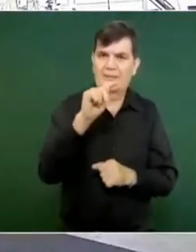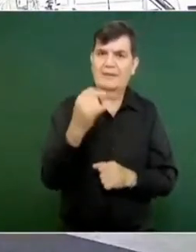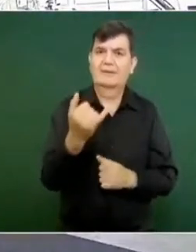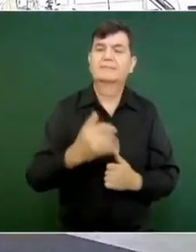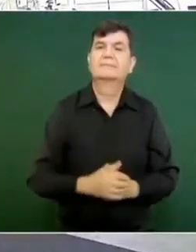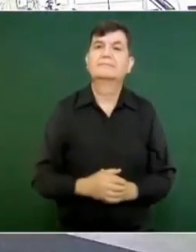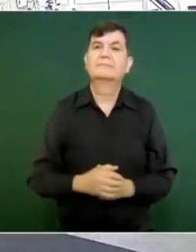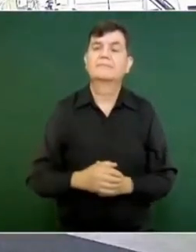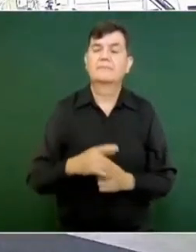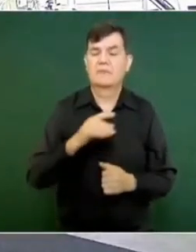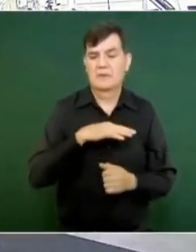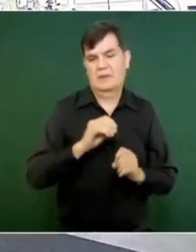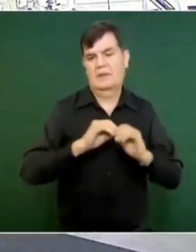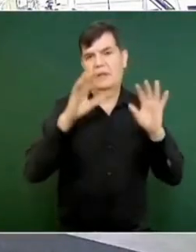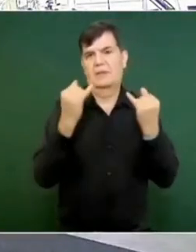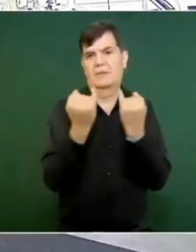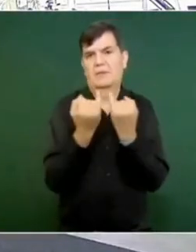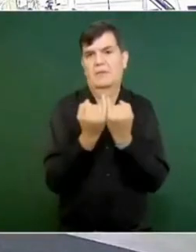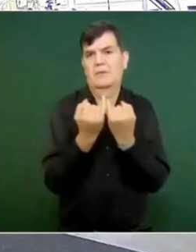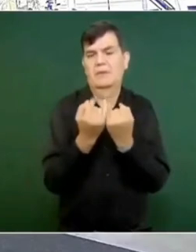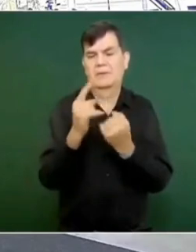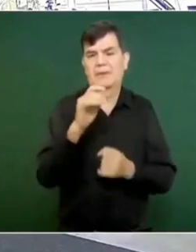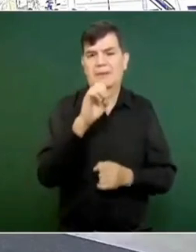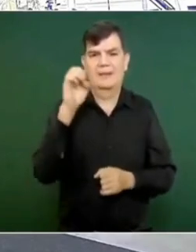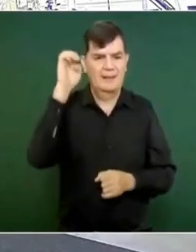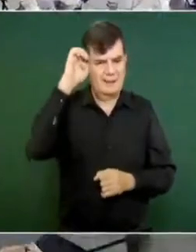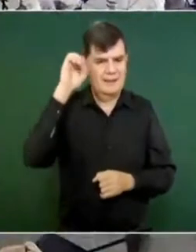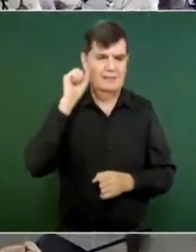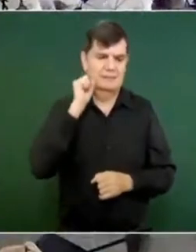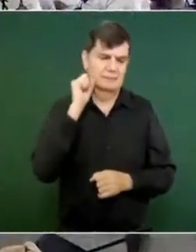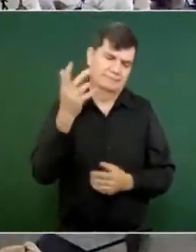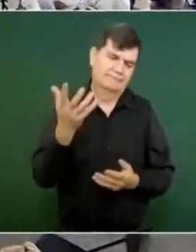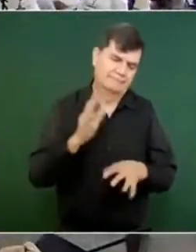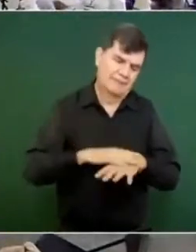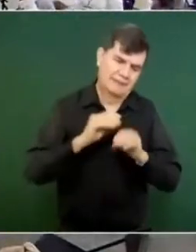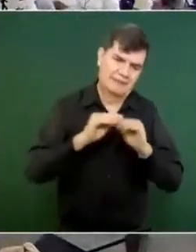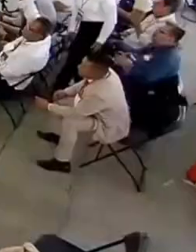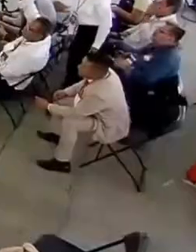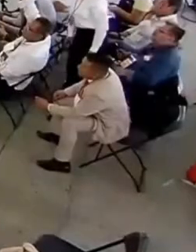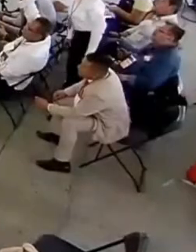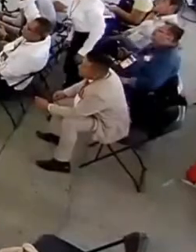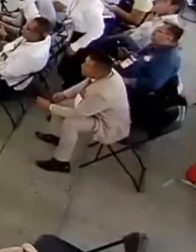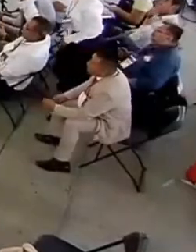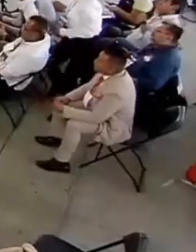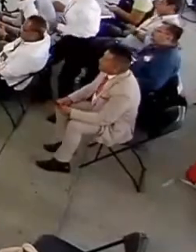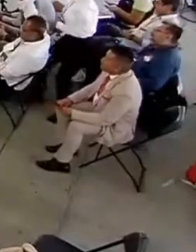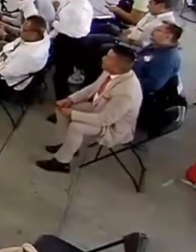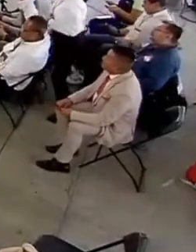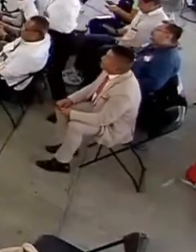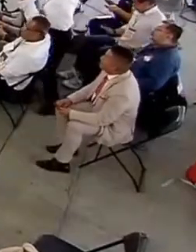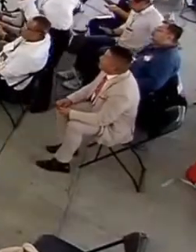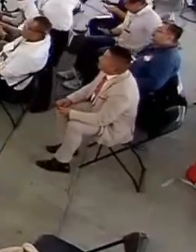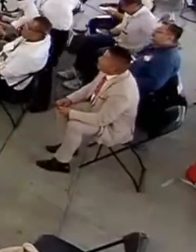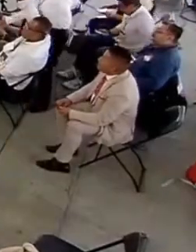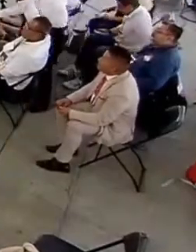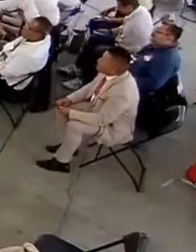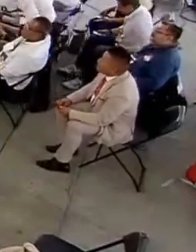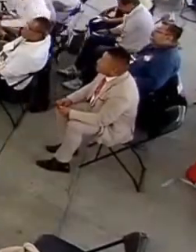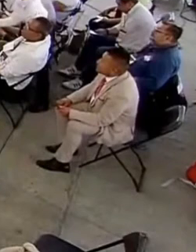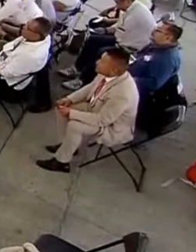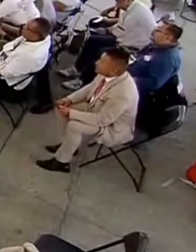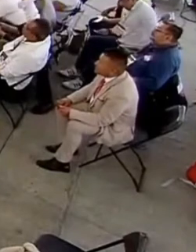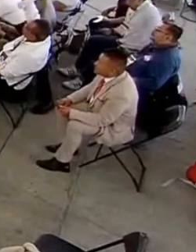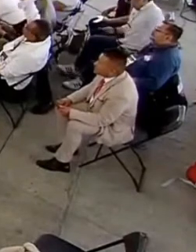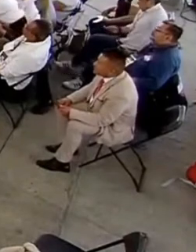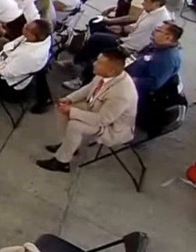Y desde luego con Evel, la gobernadora. Los dos casos. Para hablar de los recursos y todo eso. Sí, sí. Porque